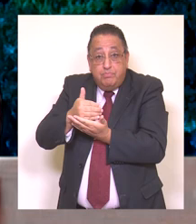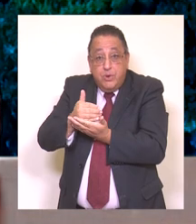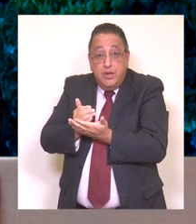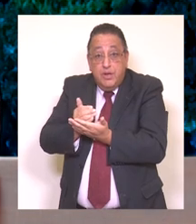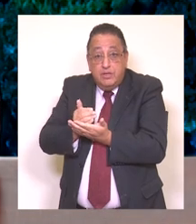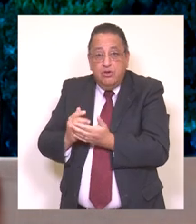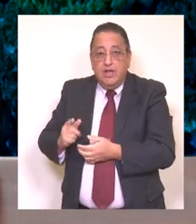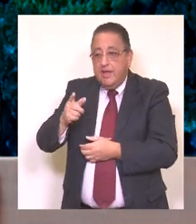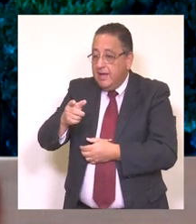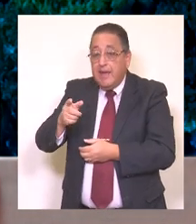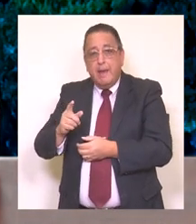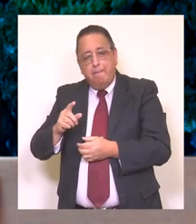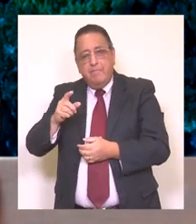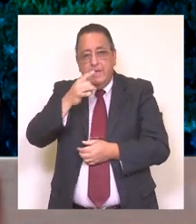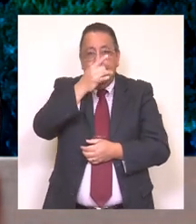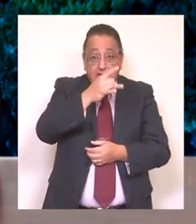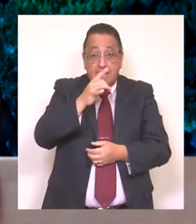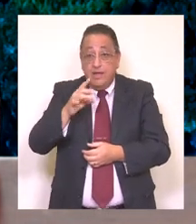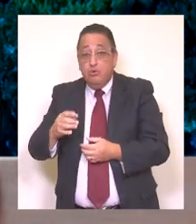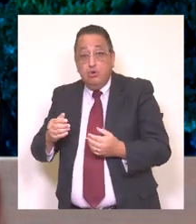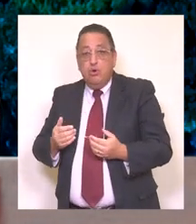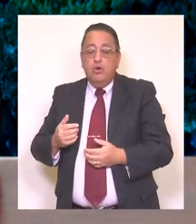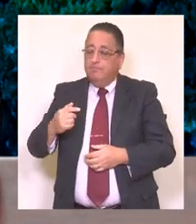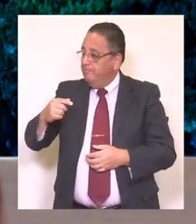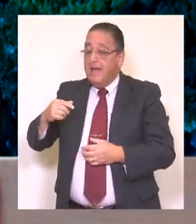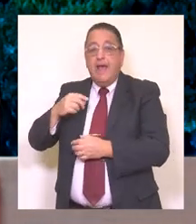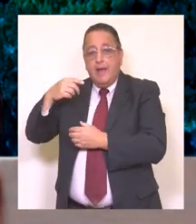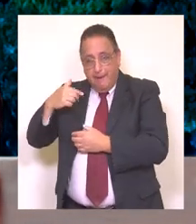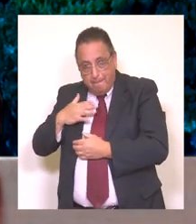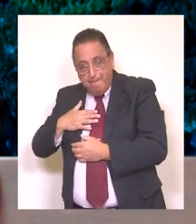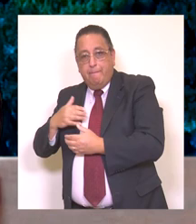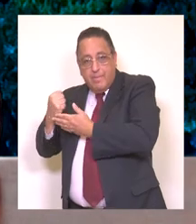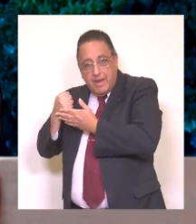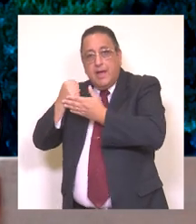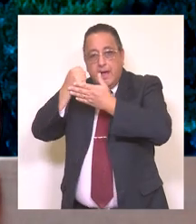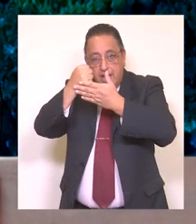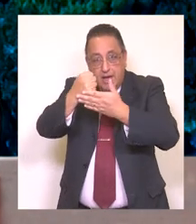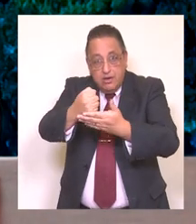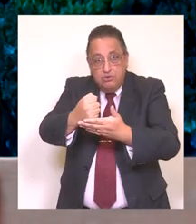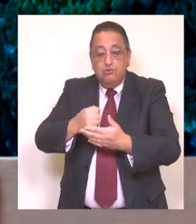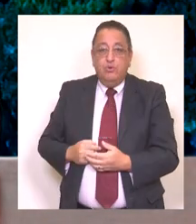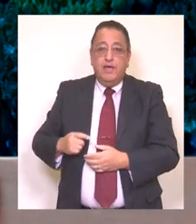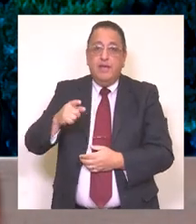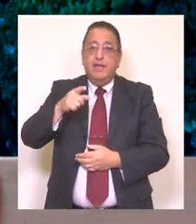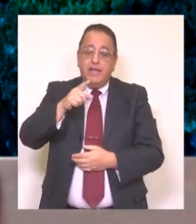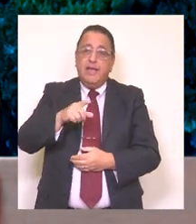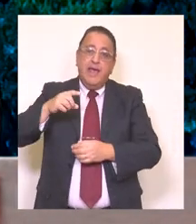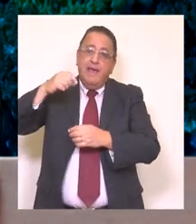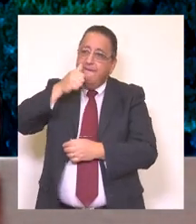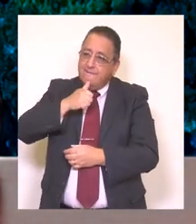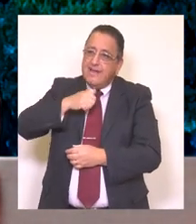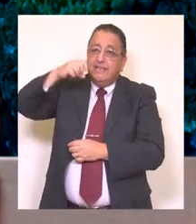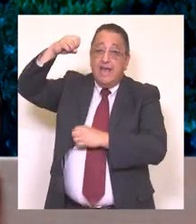proyectos que van en la línea de poder entregar una solución real a un problema tan